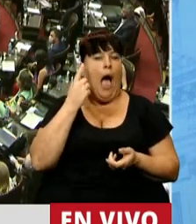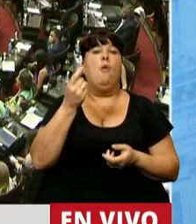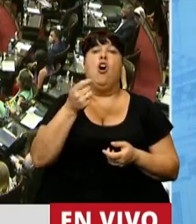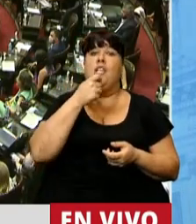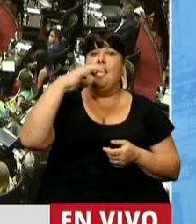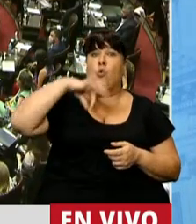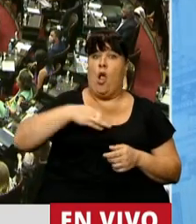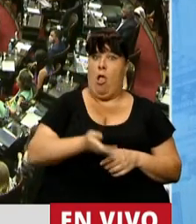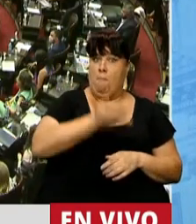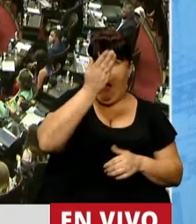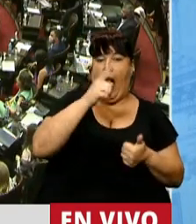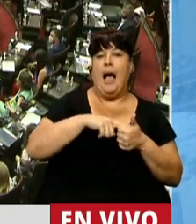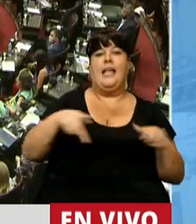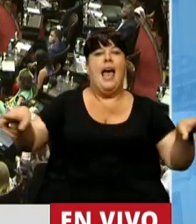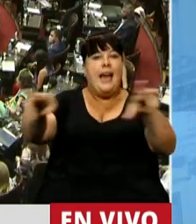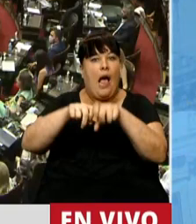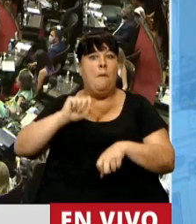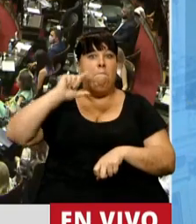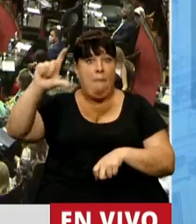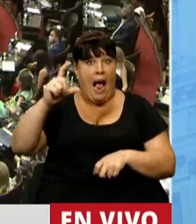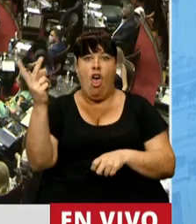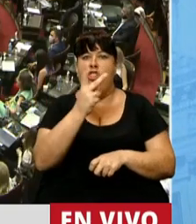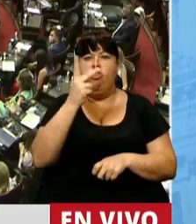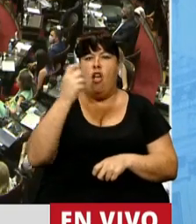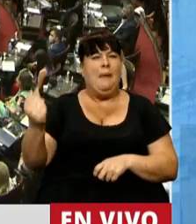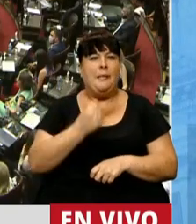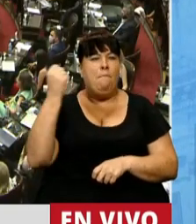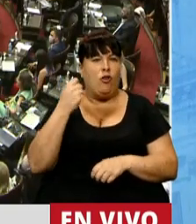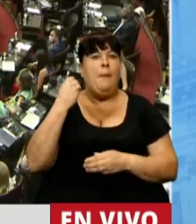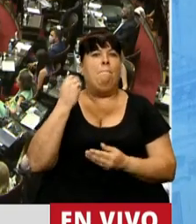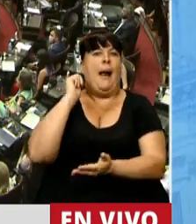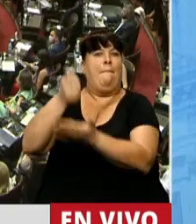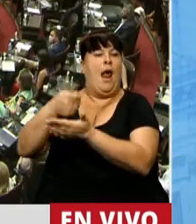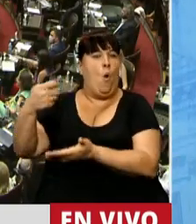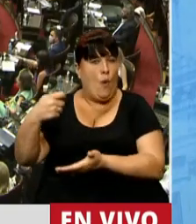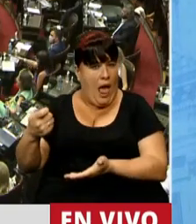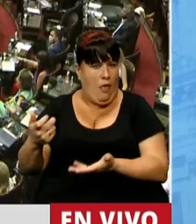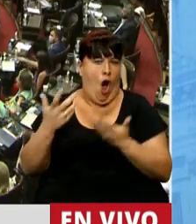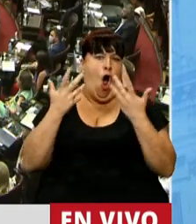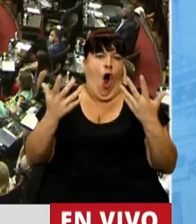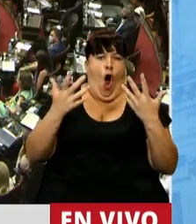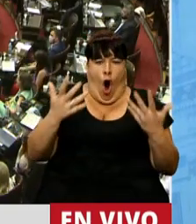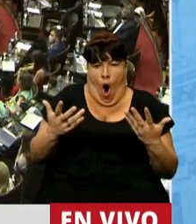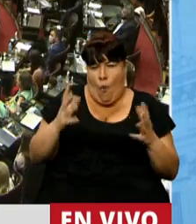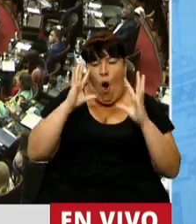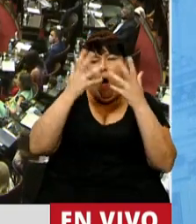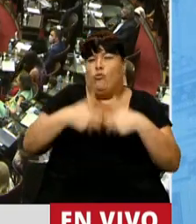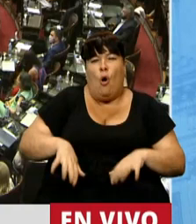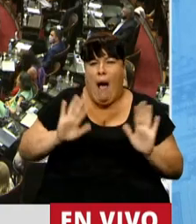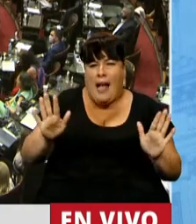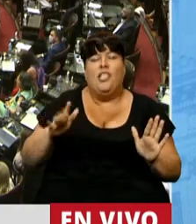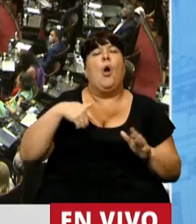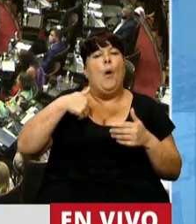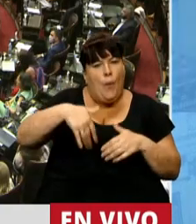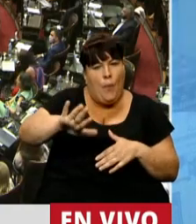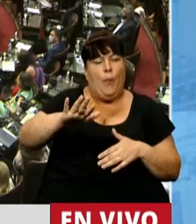crecimiento de los salarios y el crecimiento de la recaudación son los dos grandes componentes que tiene nuestra fórmula, claramente queda manifiesto de